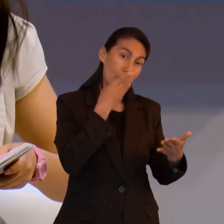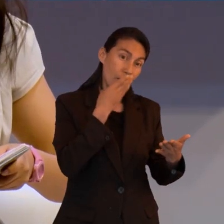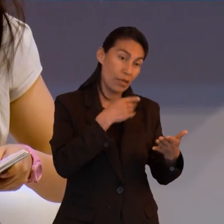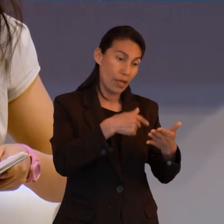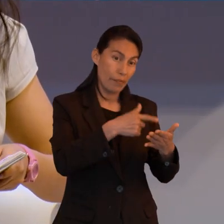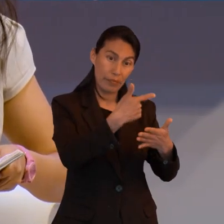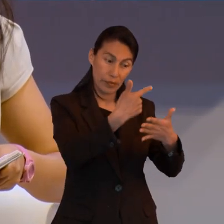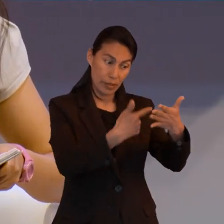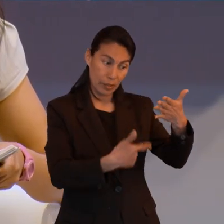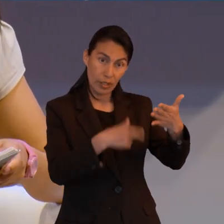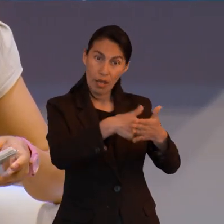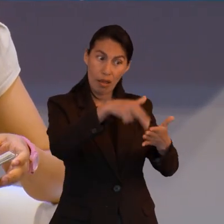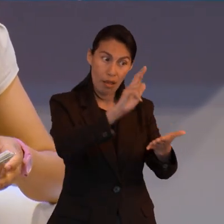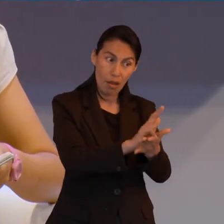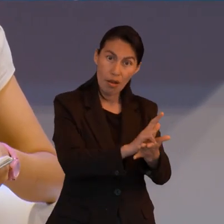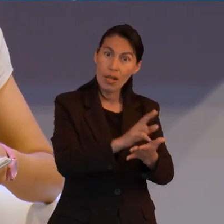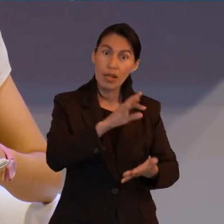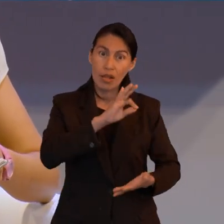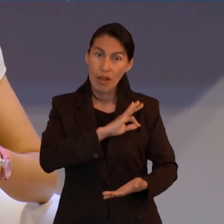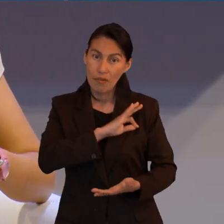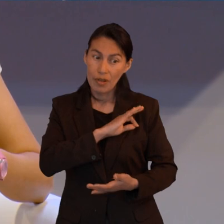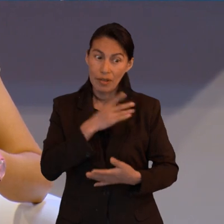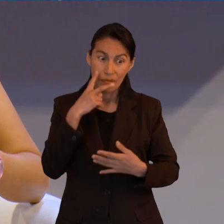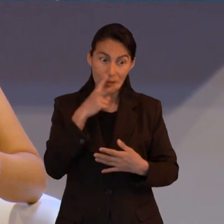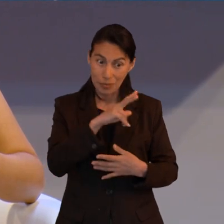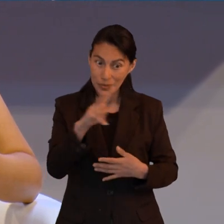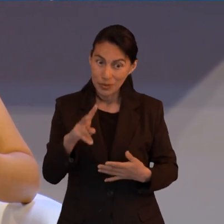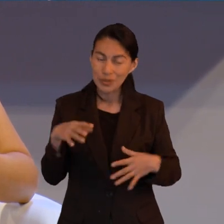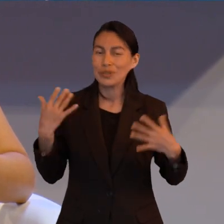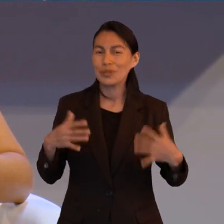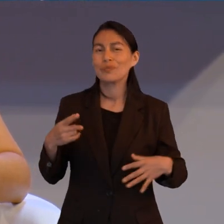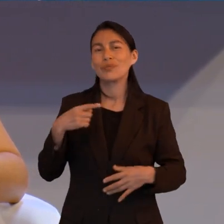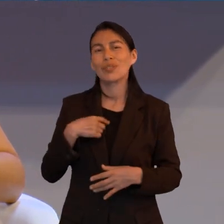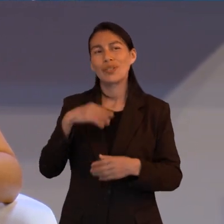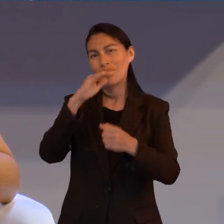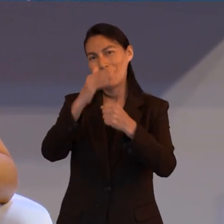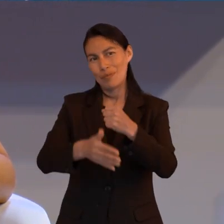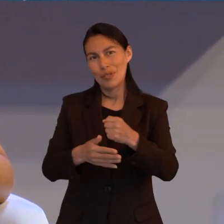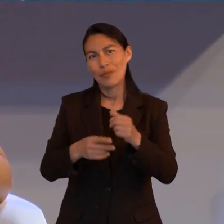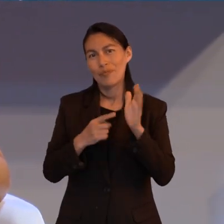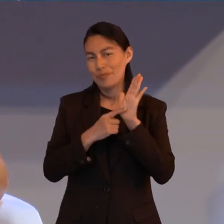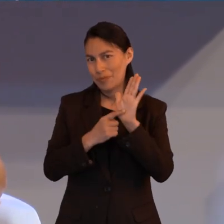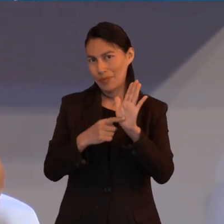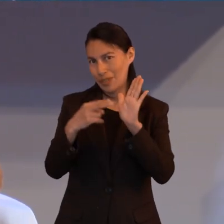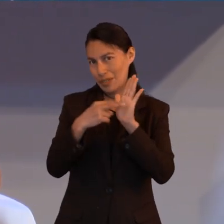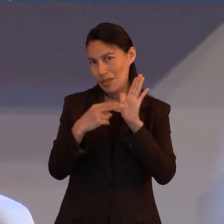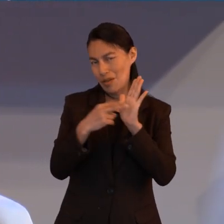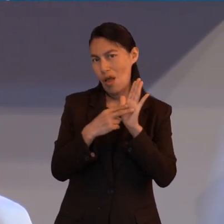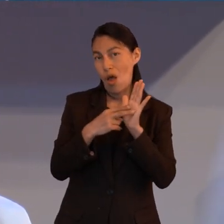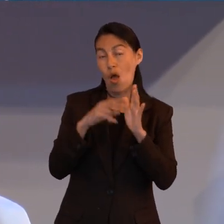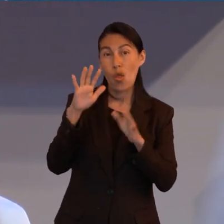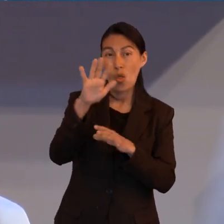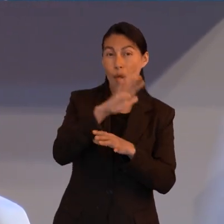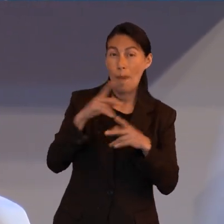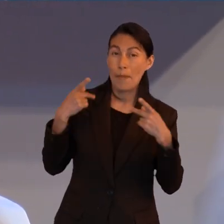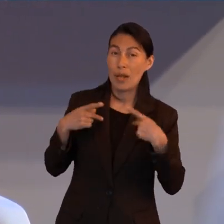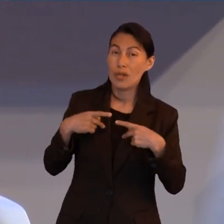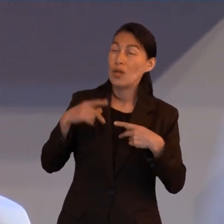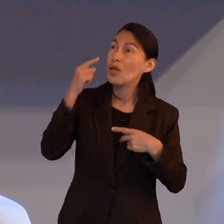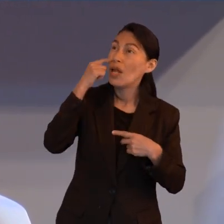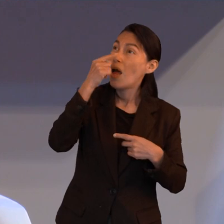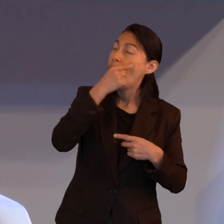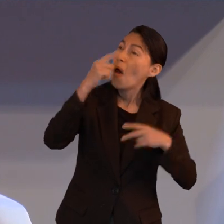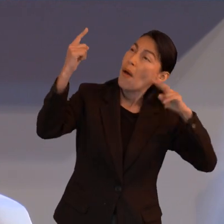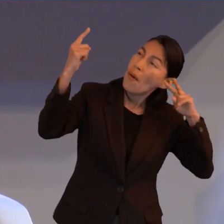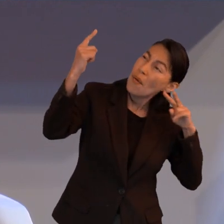y pues tenemos dos ejemplos de aquí de los héroes de la fe y como ellos llegaron y fueron victoriosos y como Jesús terminó la carrera así